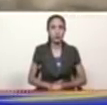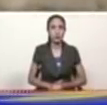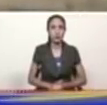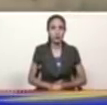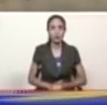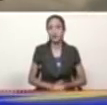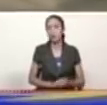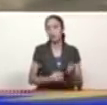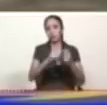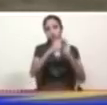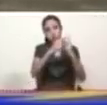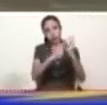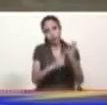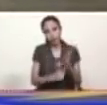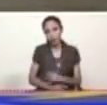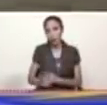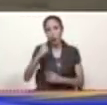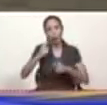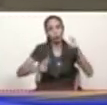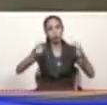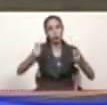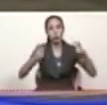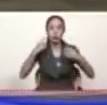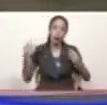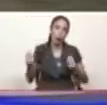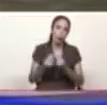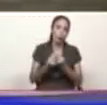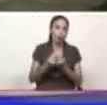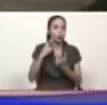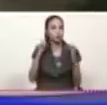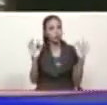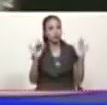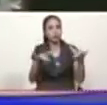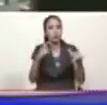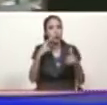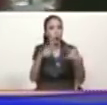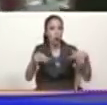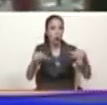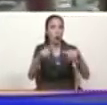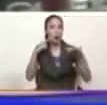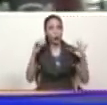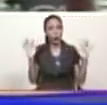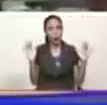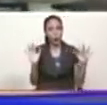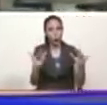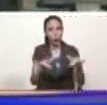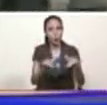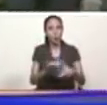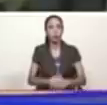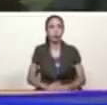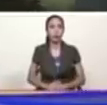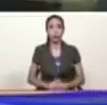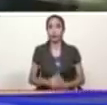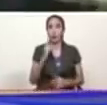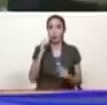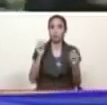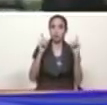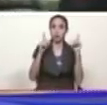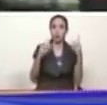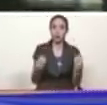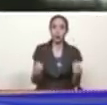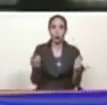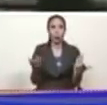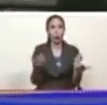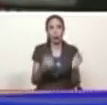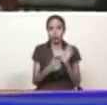nuestro compañero Soteldo de allá del INTI presidente del INTI y estos productores que son expresión de esa fuerza que